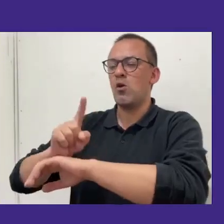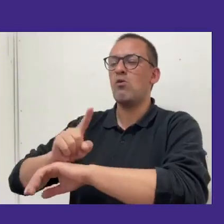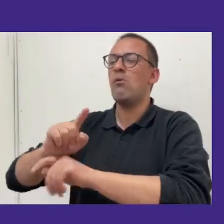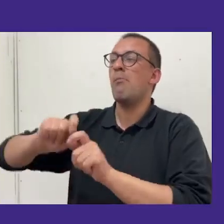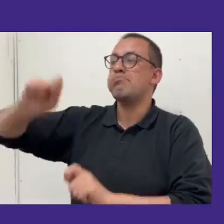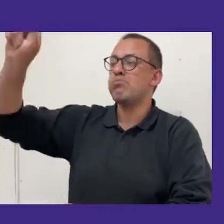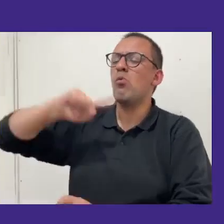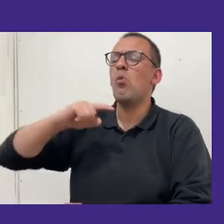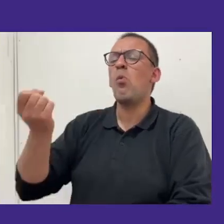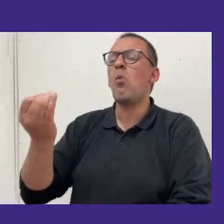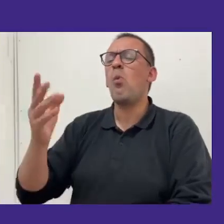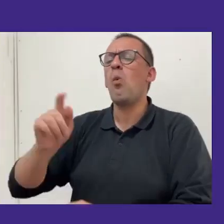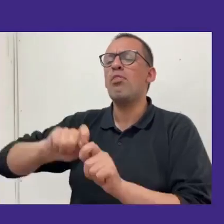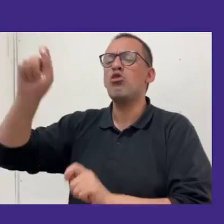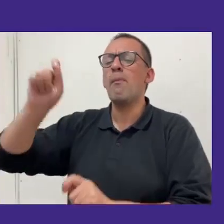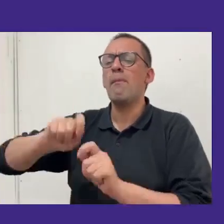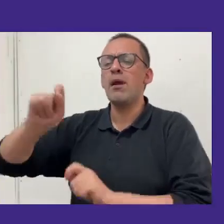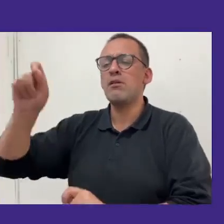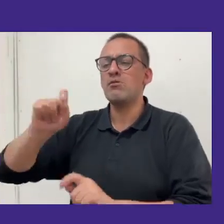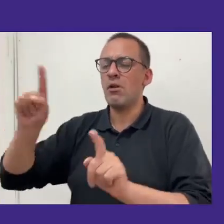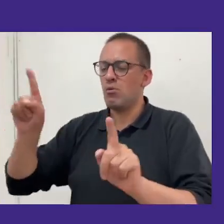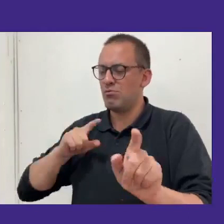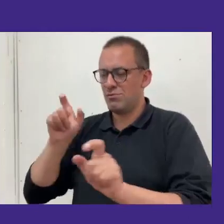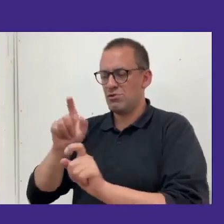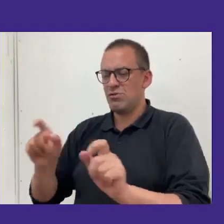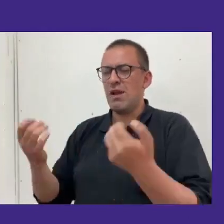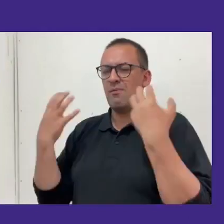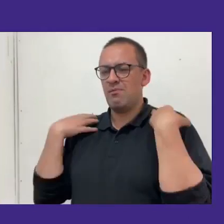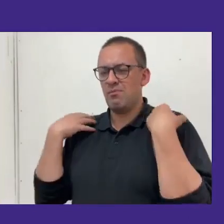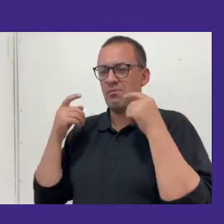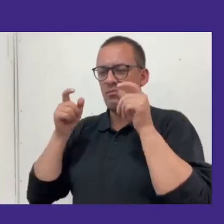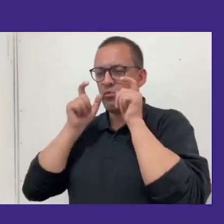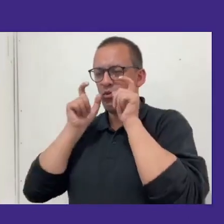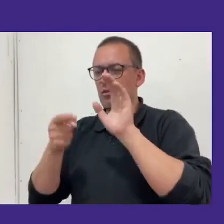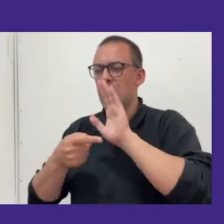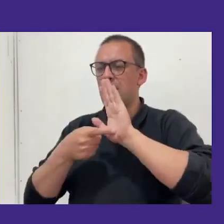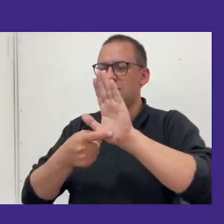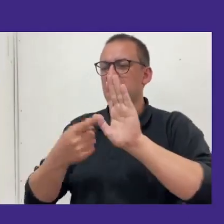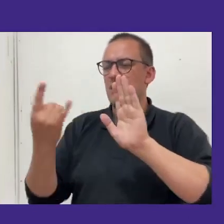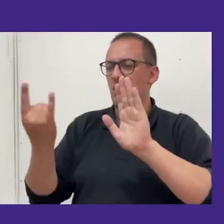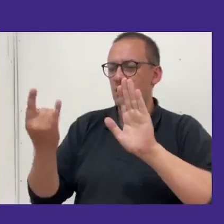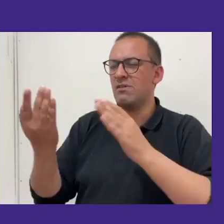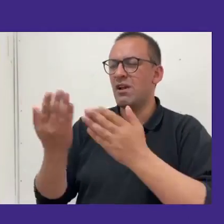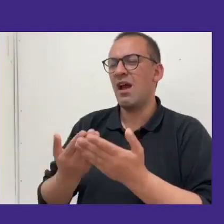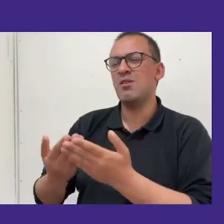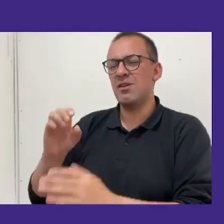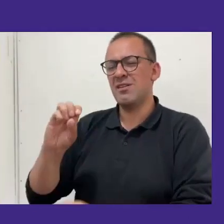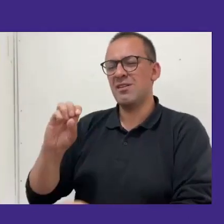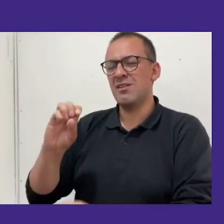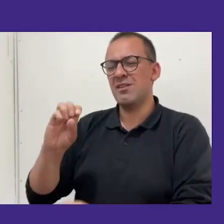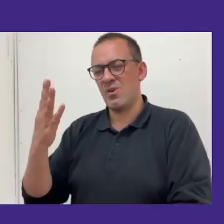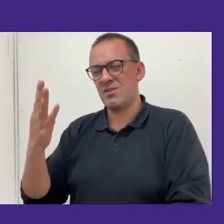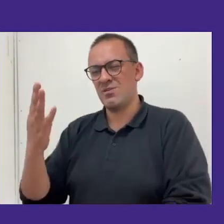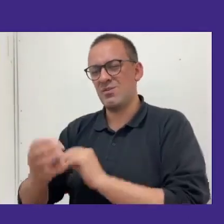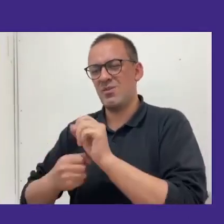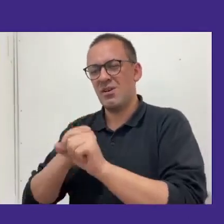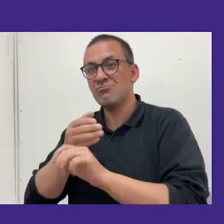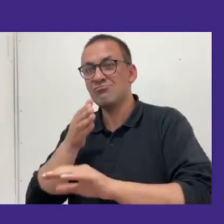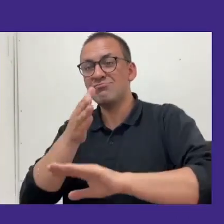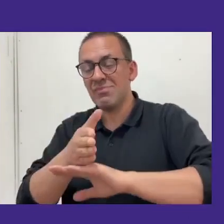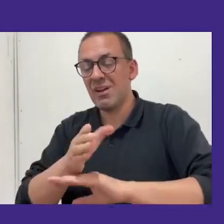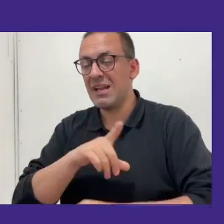se conocen por los monitores que presenta la universidad, por ejemplo, estudiantes de tercero y cuarto año medio.